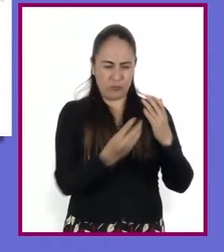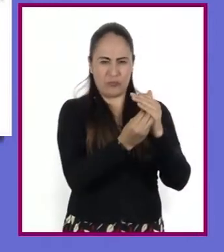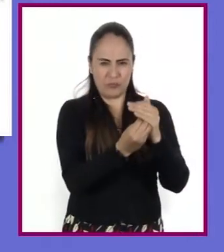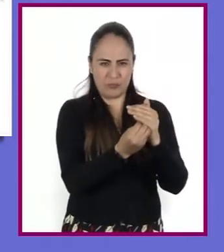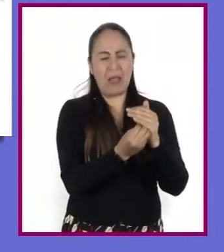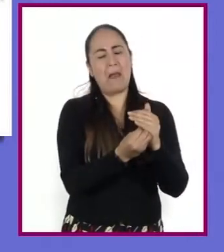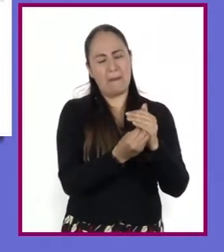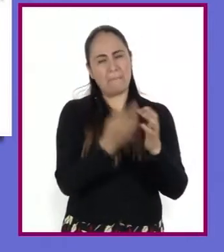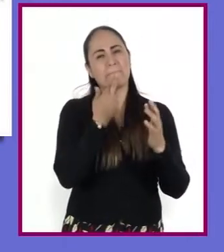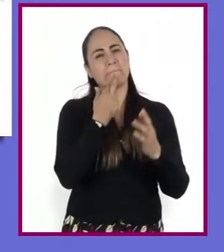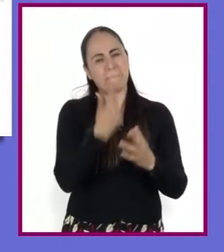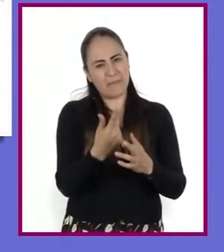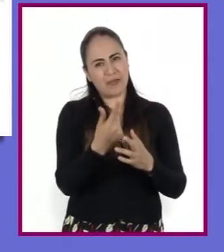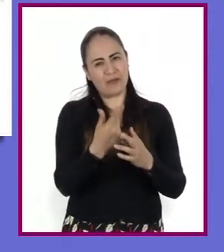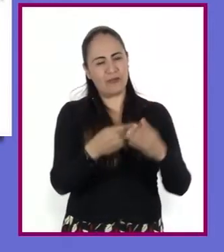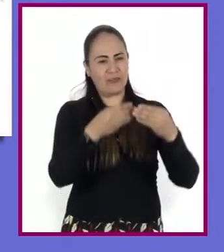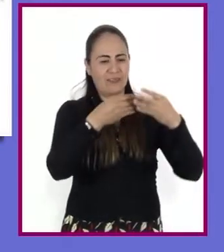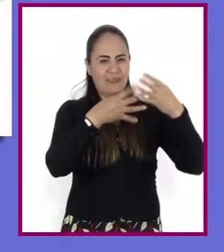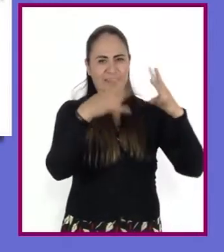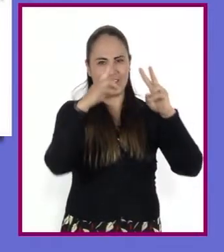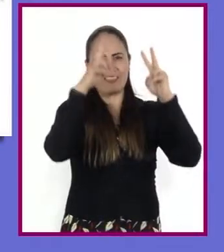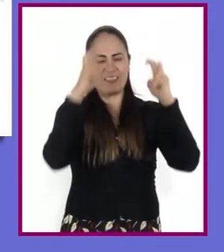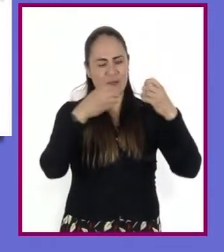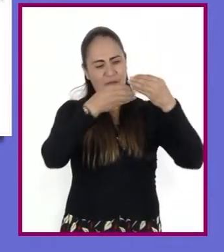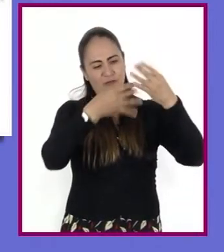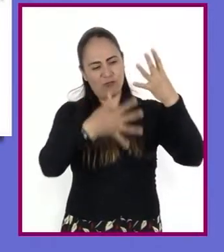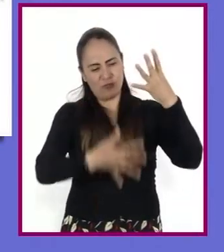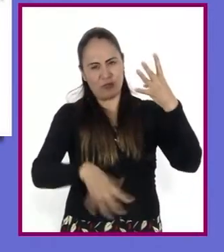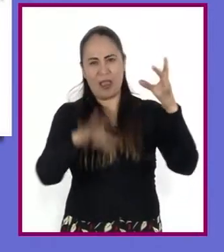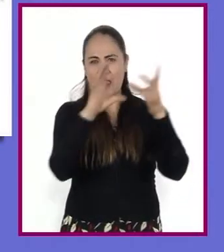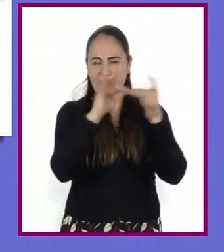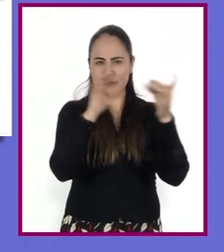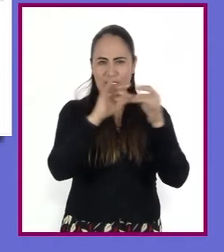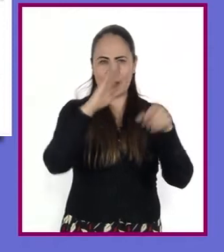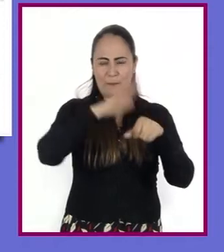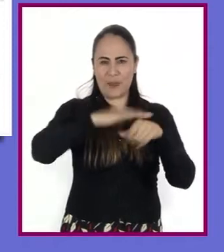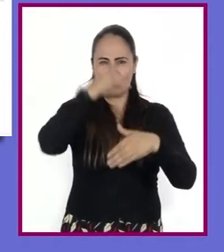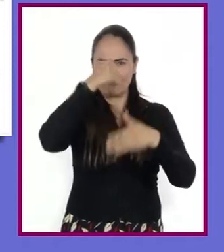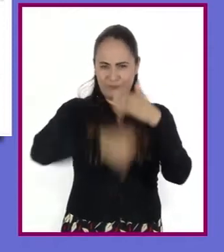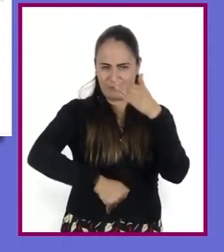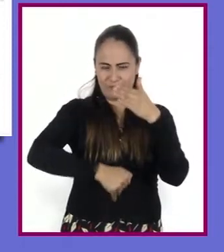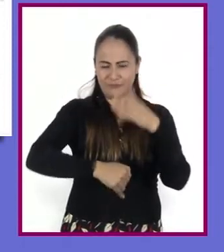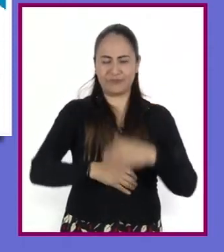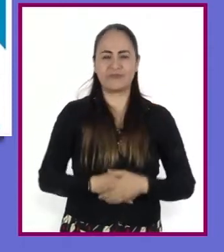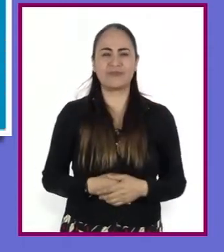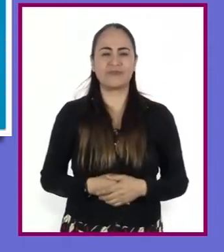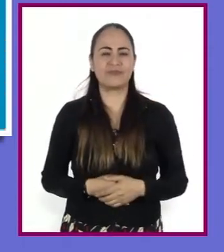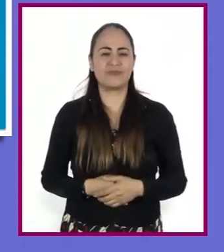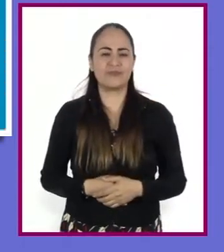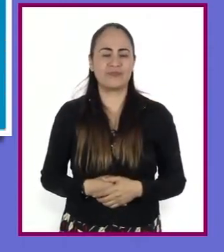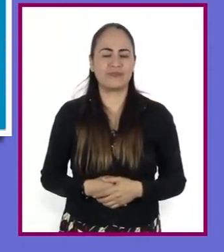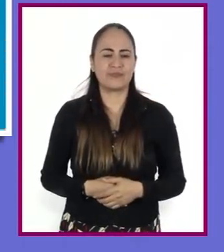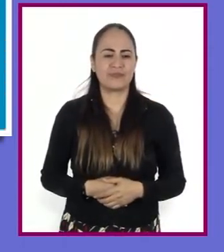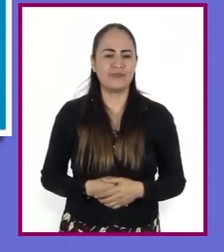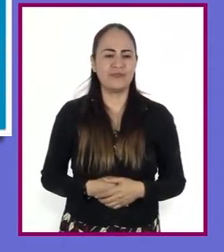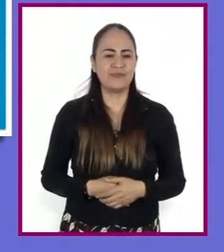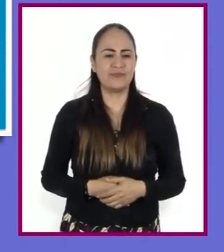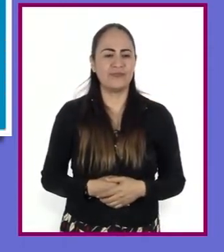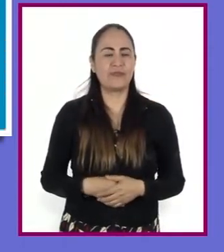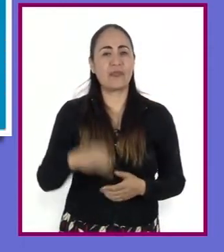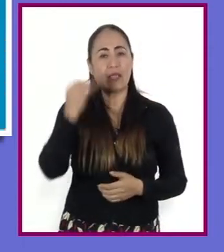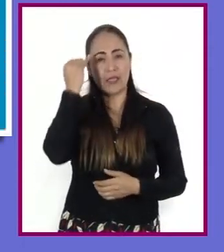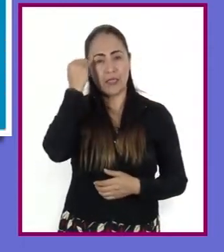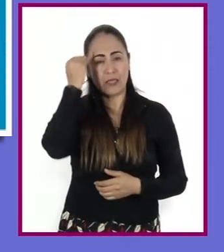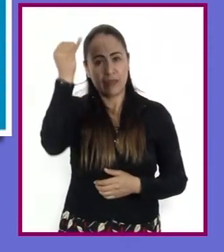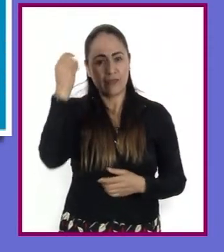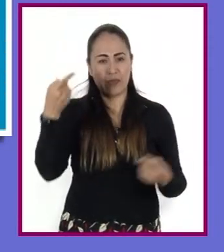Cumplen la función de ampliar, detallar, demostrar o ejemplificar esas ideas. Las